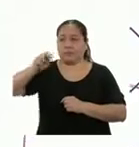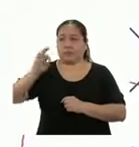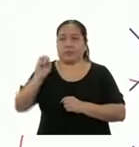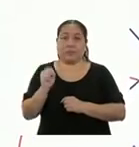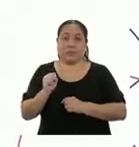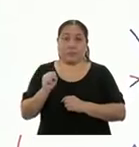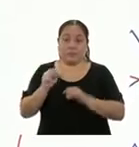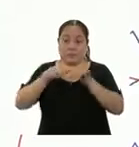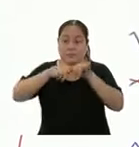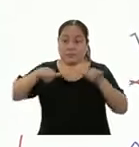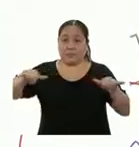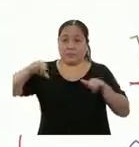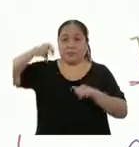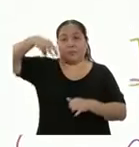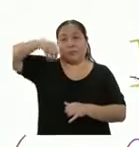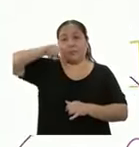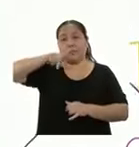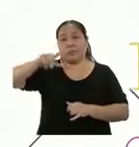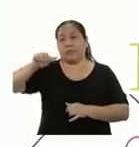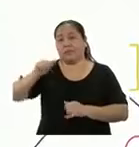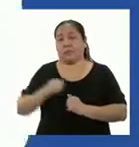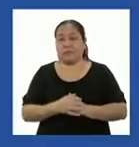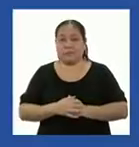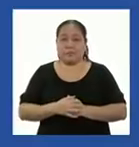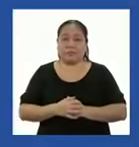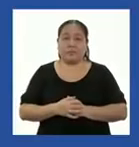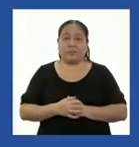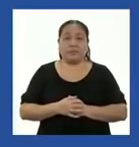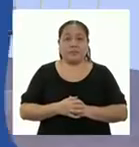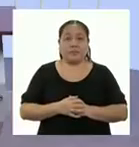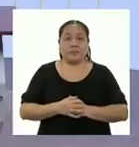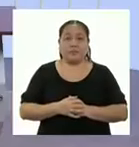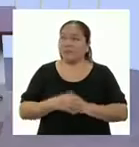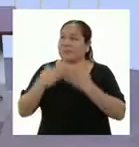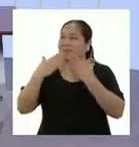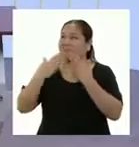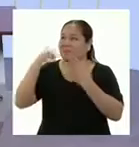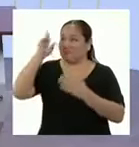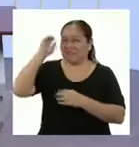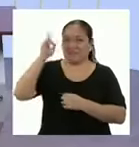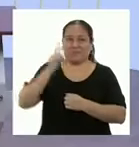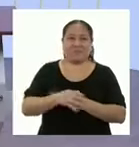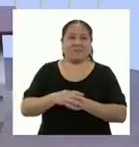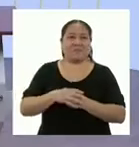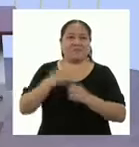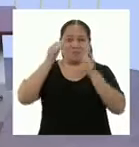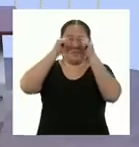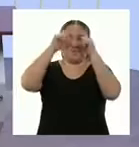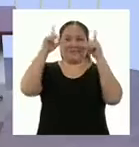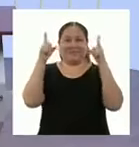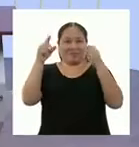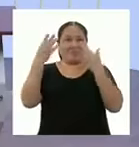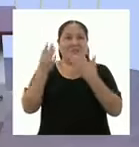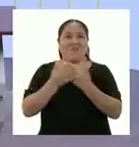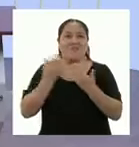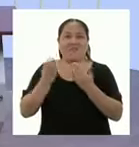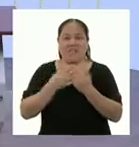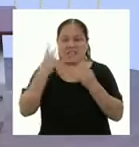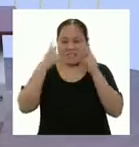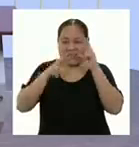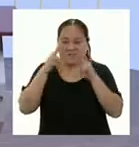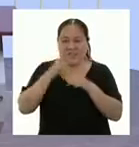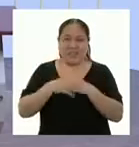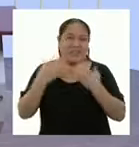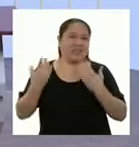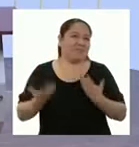lineales de malla para poder acercar el terreno. Muchas gracias, profesora. Estoy sorprendida de lo fácil que fue calcular